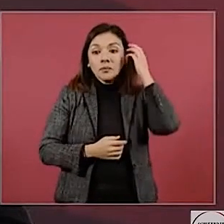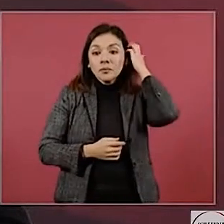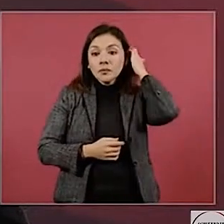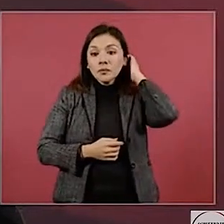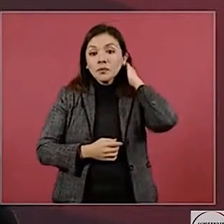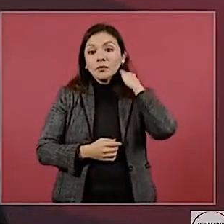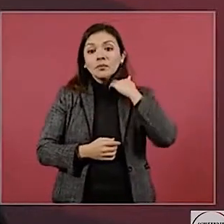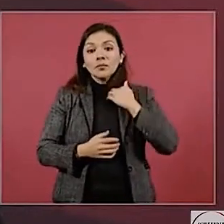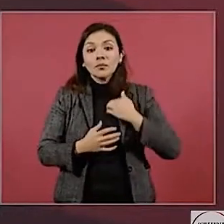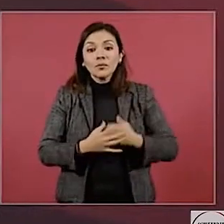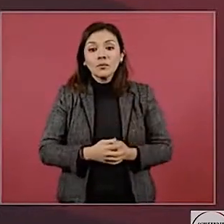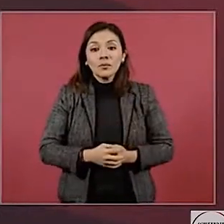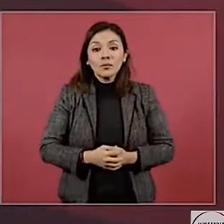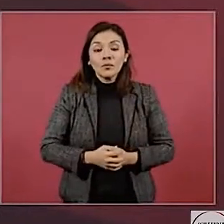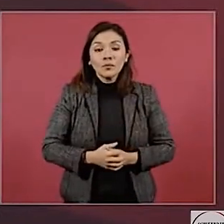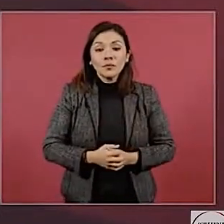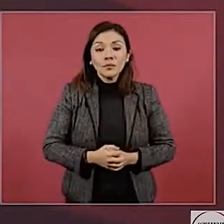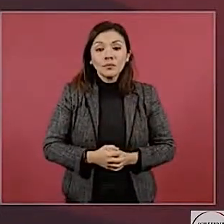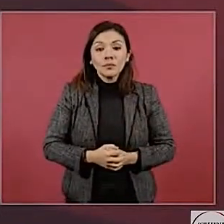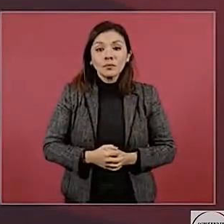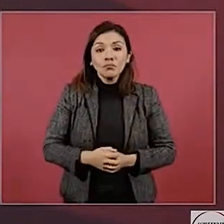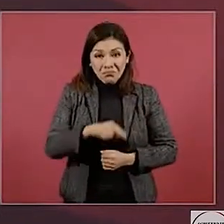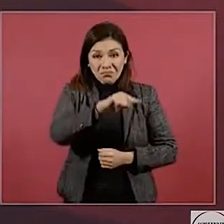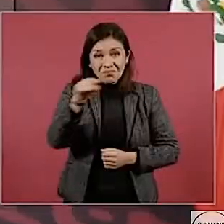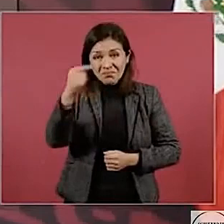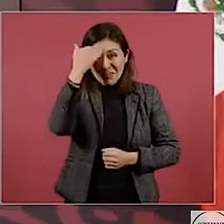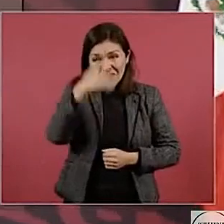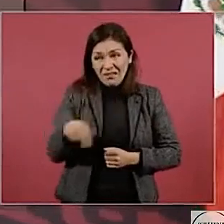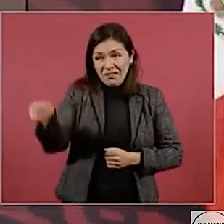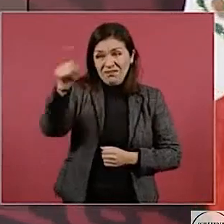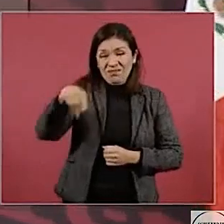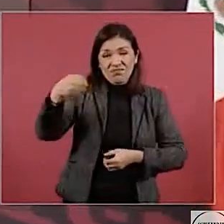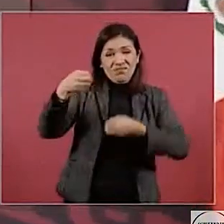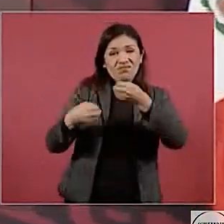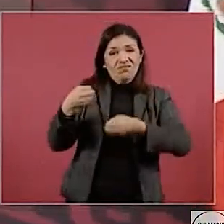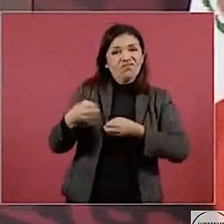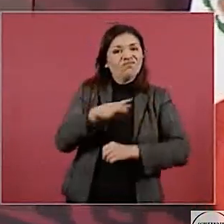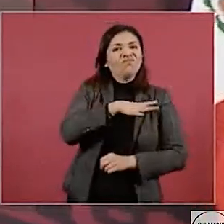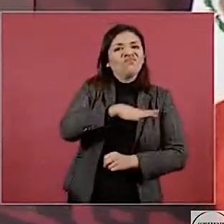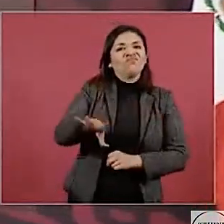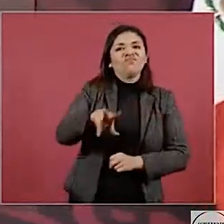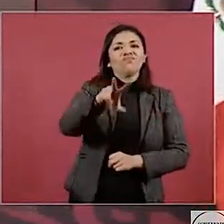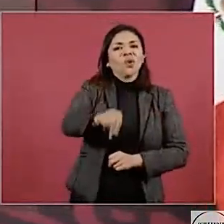Pues saben, los ministros de la Corte rechazaron